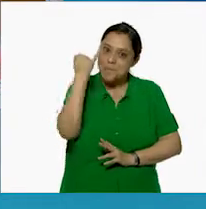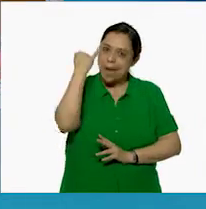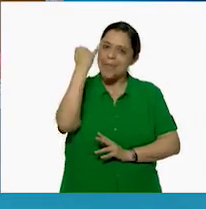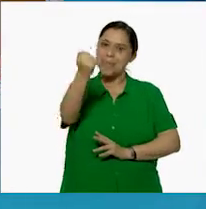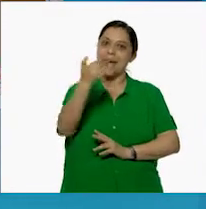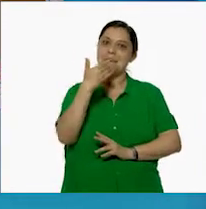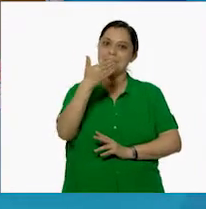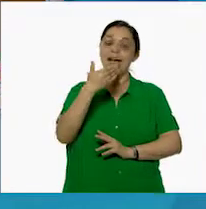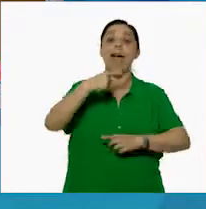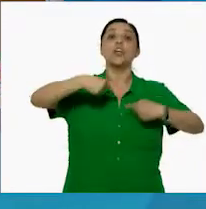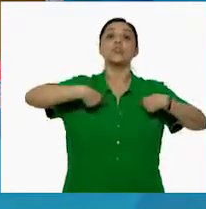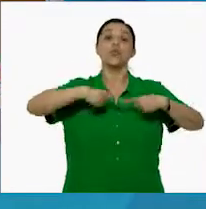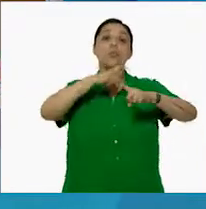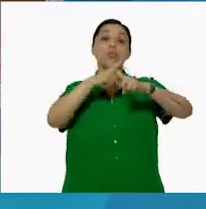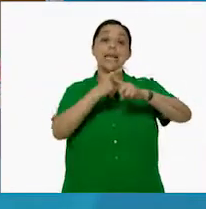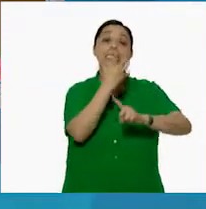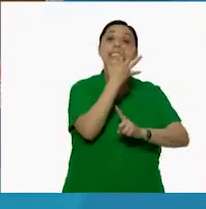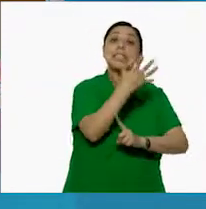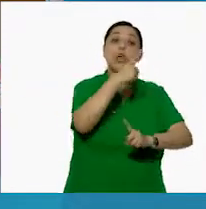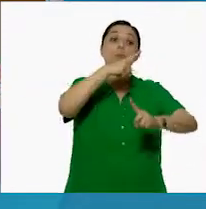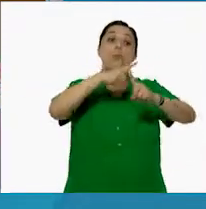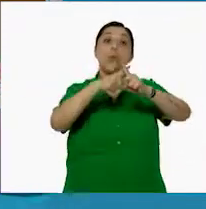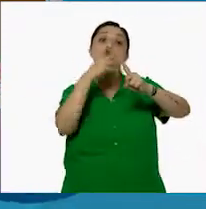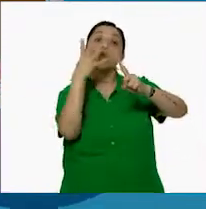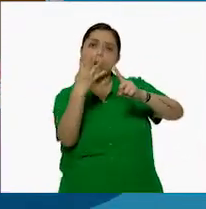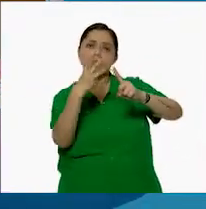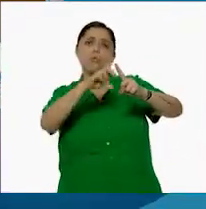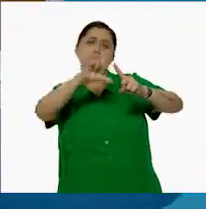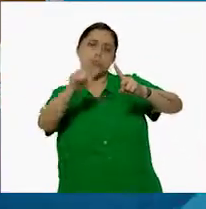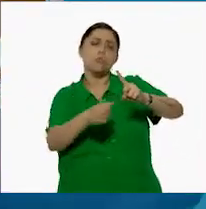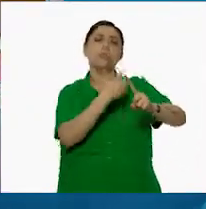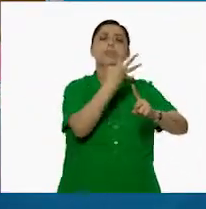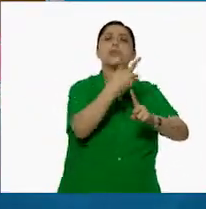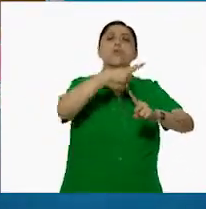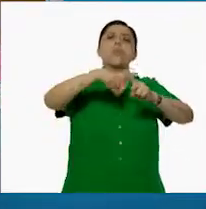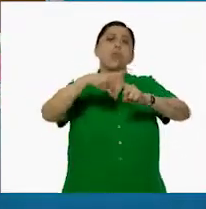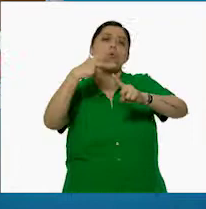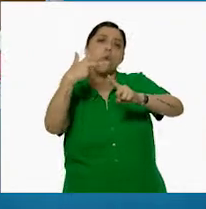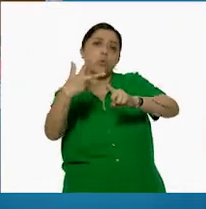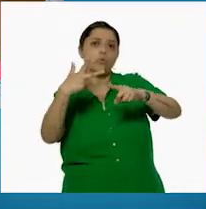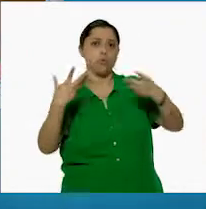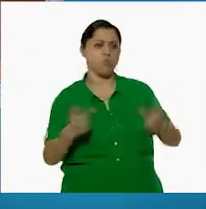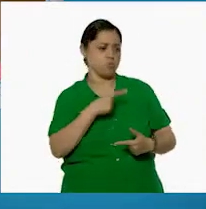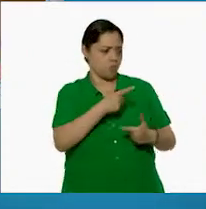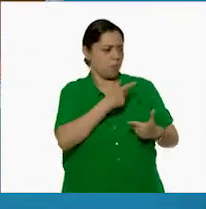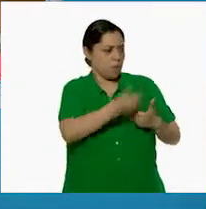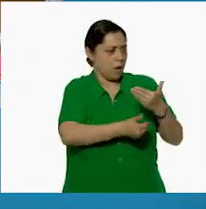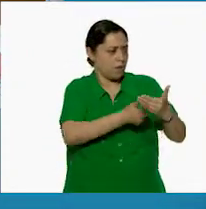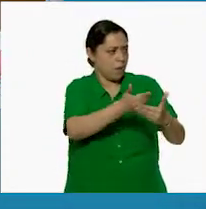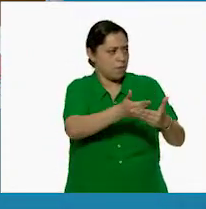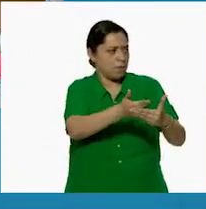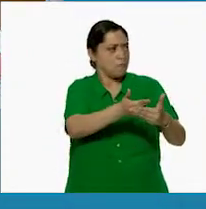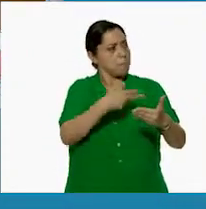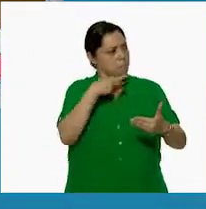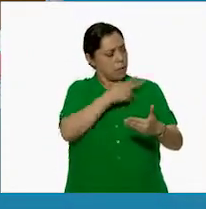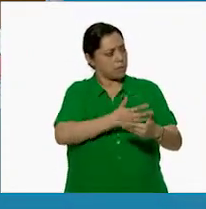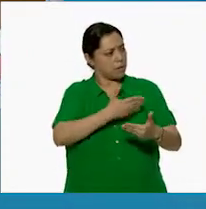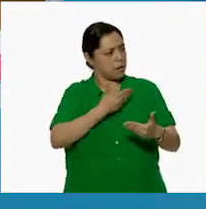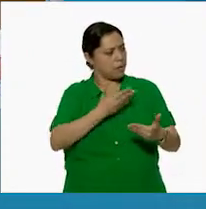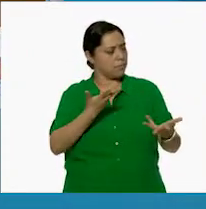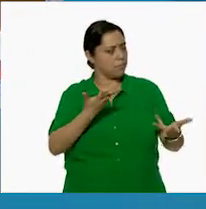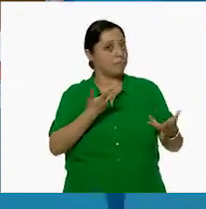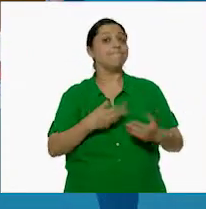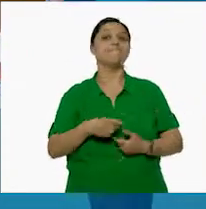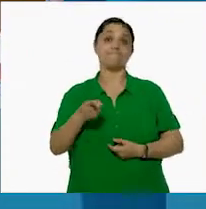Yo multipliqué 5 por 4 y luego 5 por 8. Tu estrategia nos ahorra un paso. Así es.